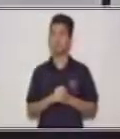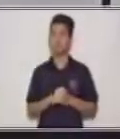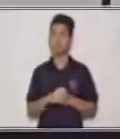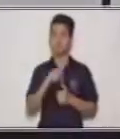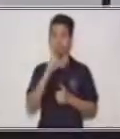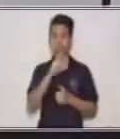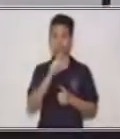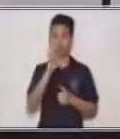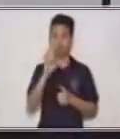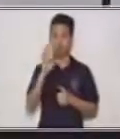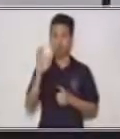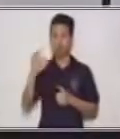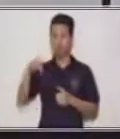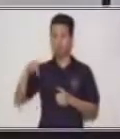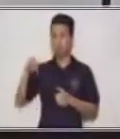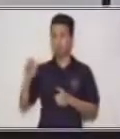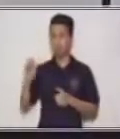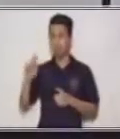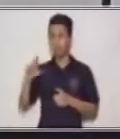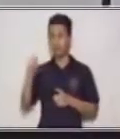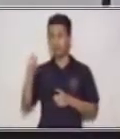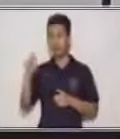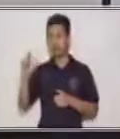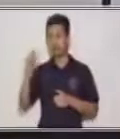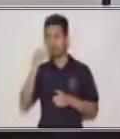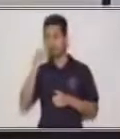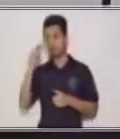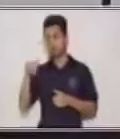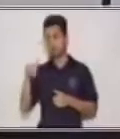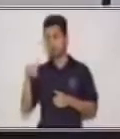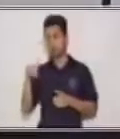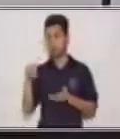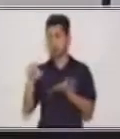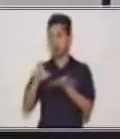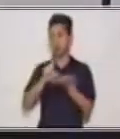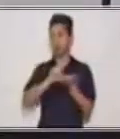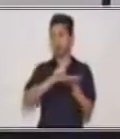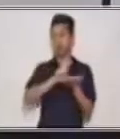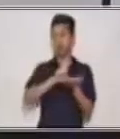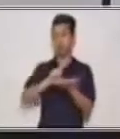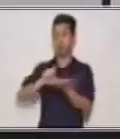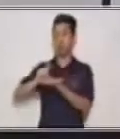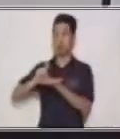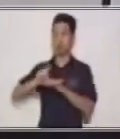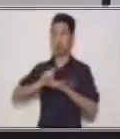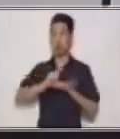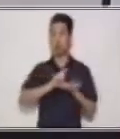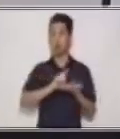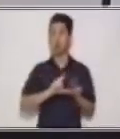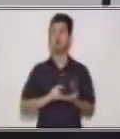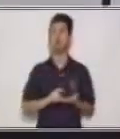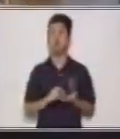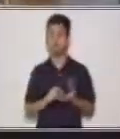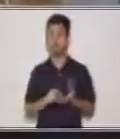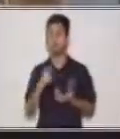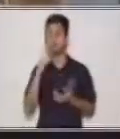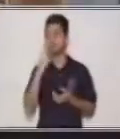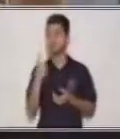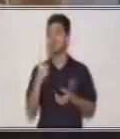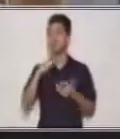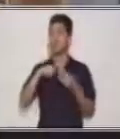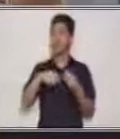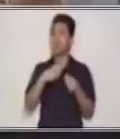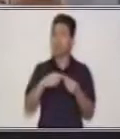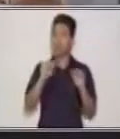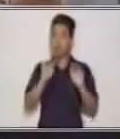Cooperación. Y de esto es lo que vamos a hablar hoy en día de hoy. La cooperación. En la familia, tanto los niños pequeños como las